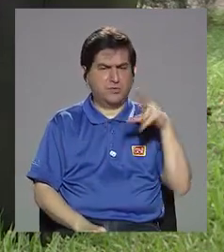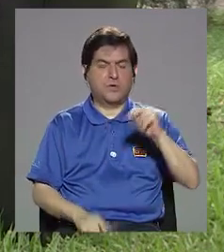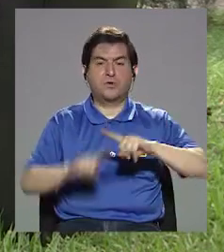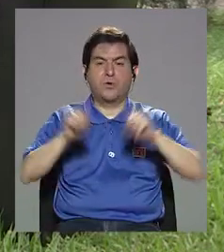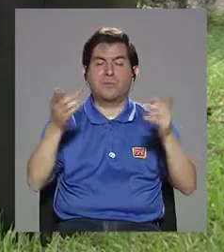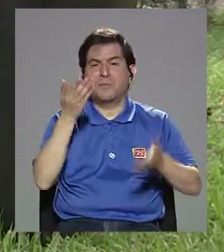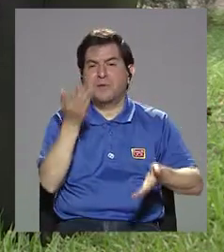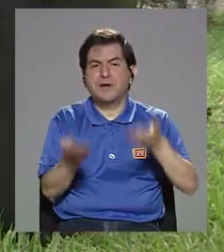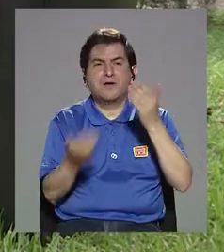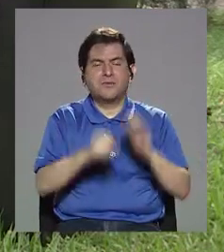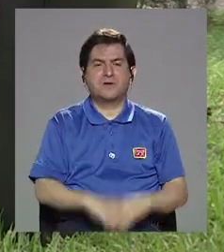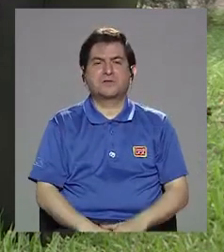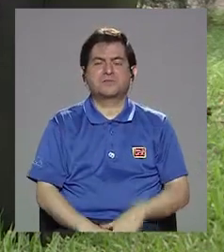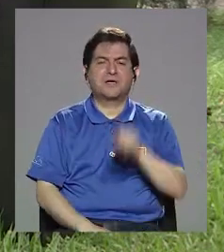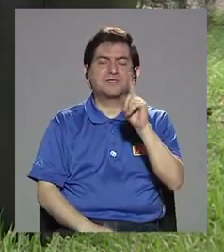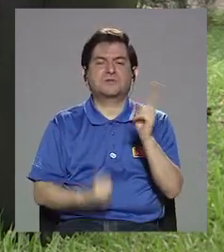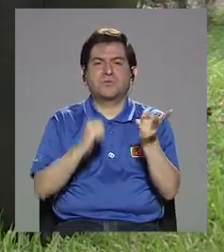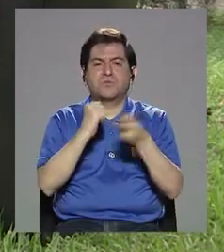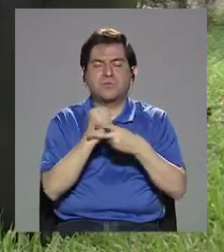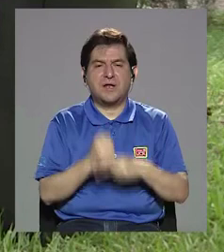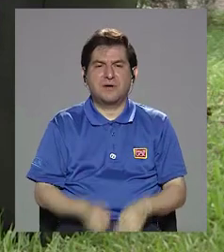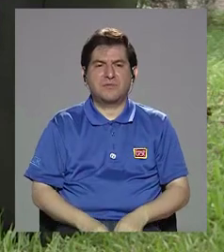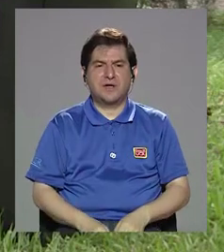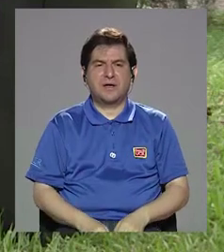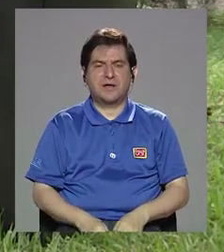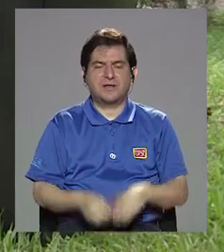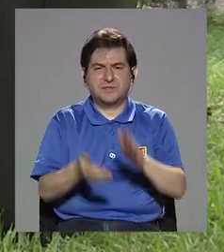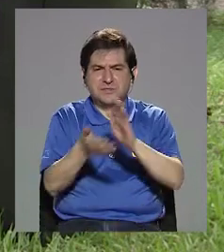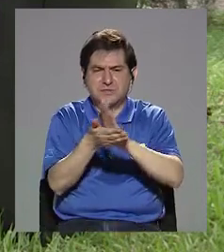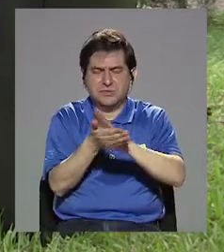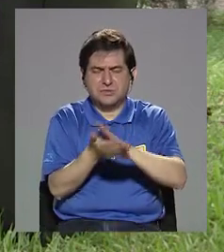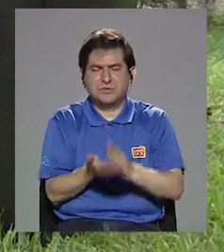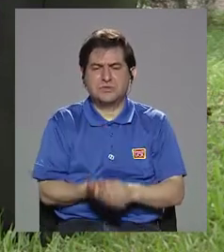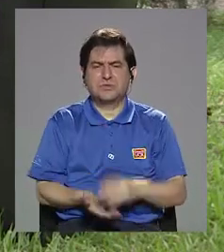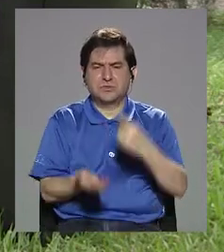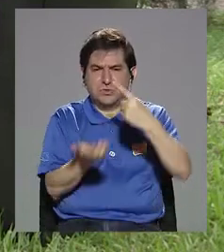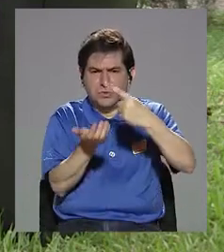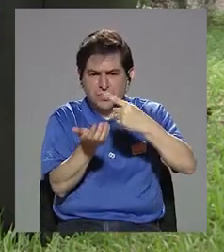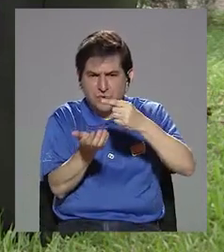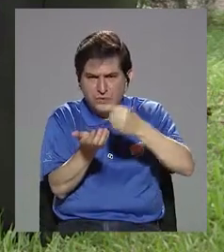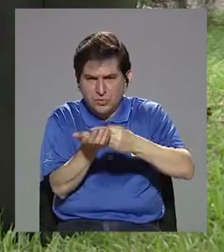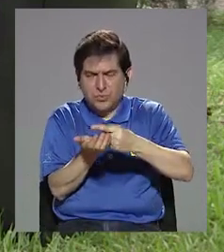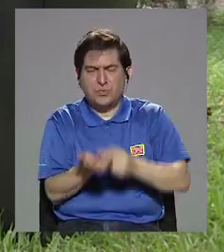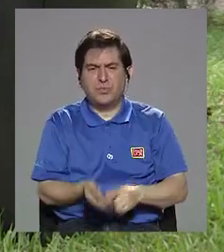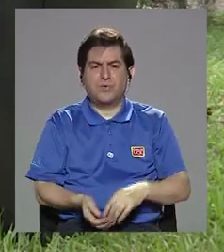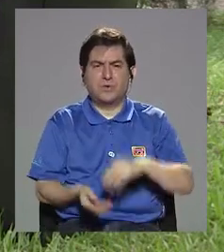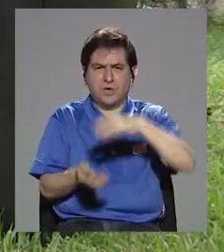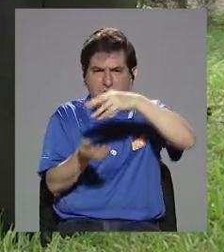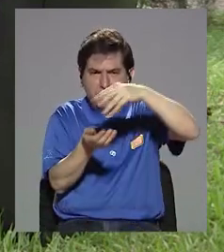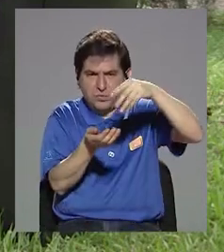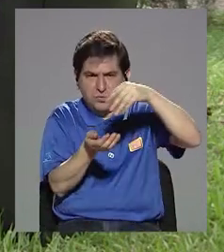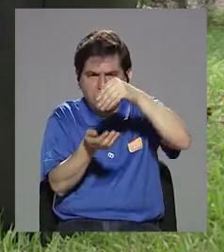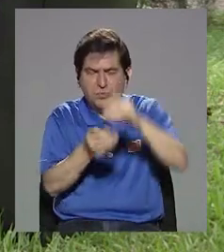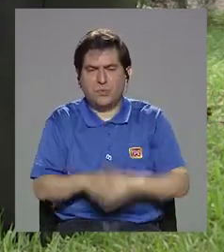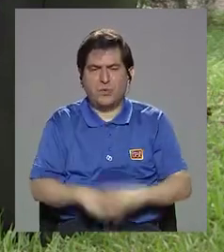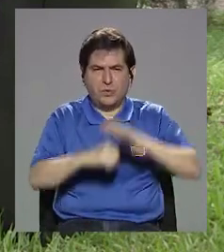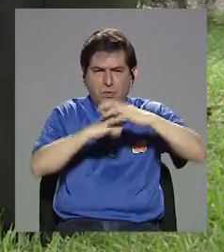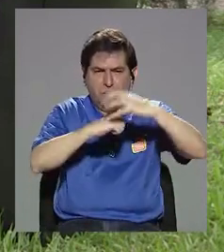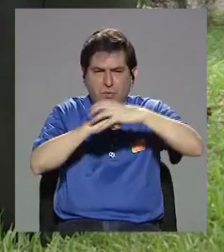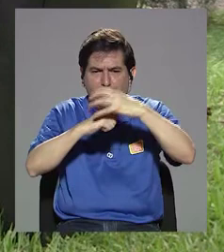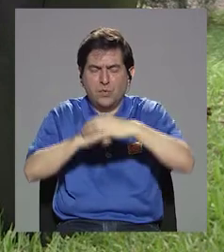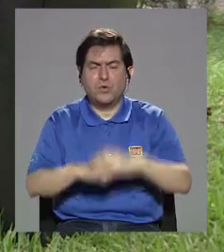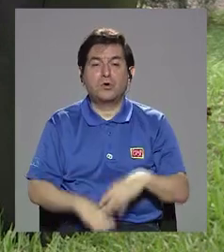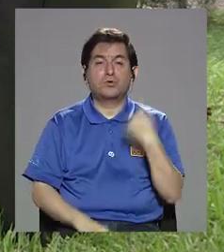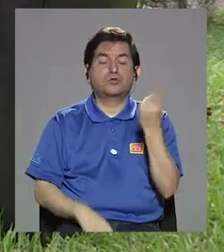gallo de un choricito con repollo debería usarse para celebraciones. Lo